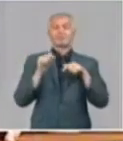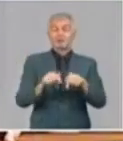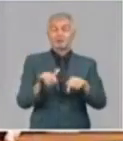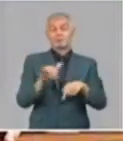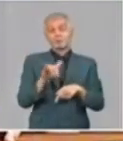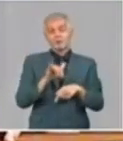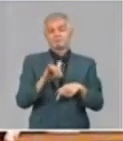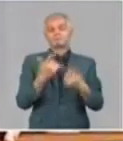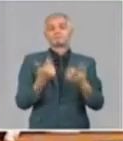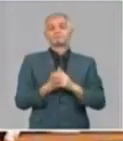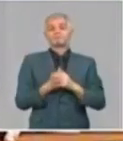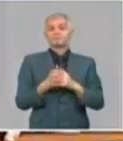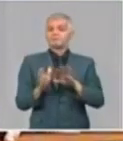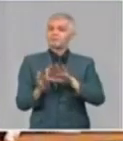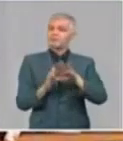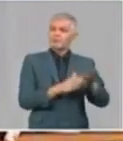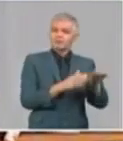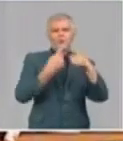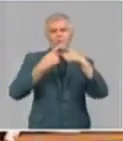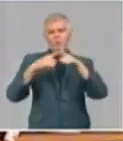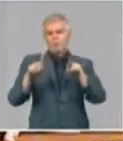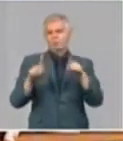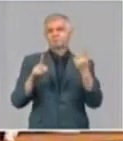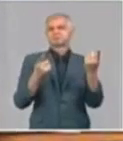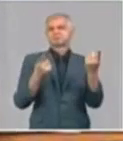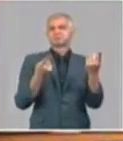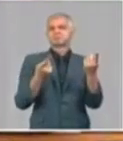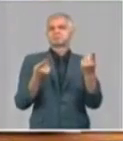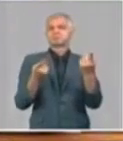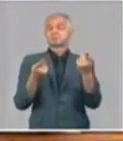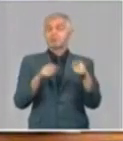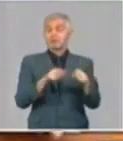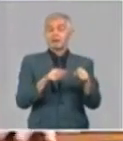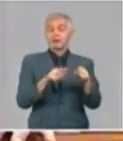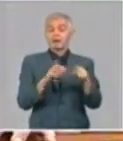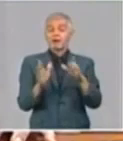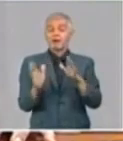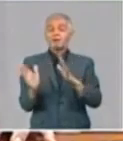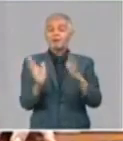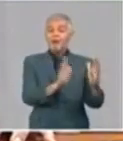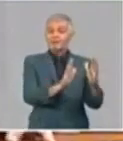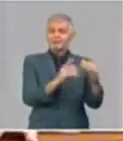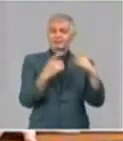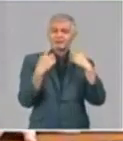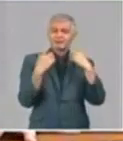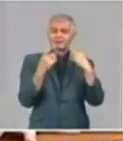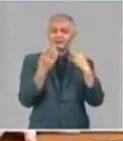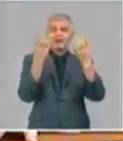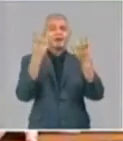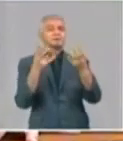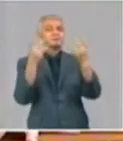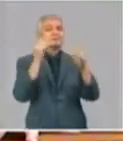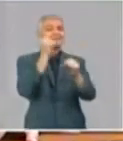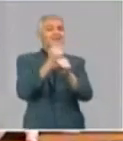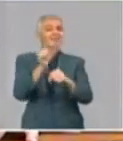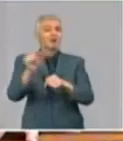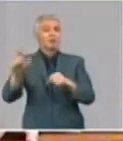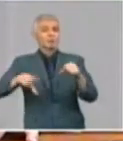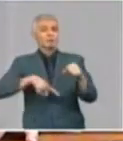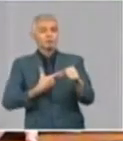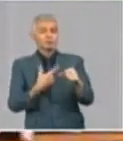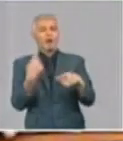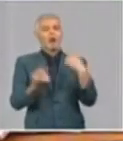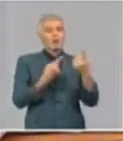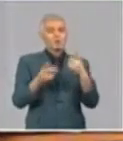como ha ocurrido en otros organismos de pasar una parte importante de los trabajadores del Ministerio de Cultura a la modalidad